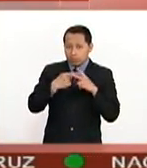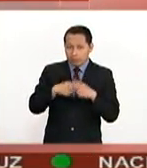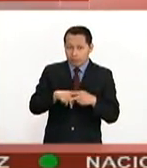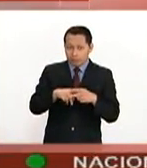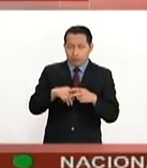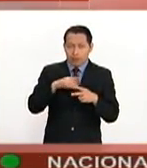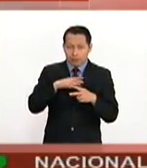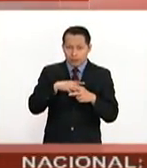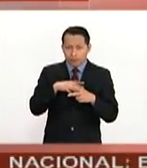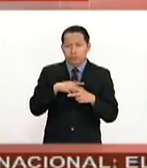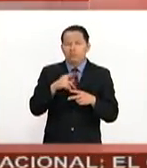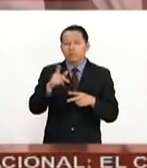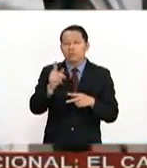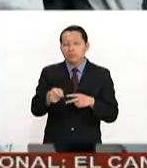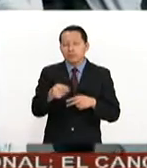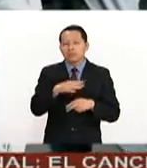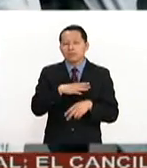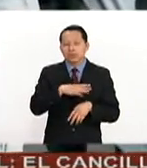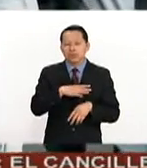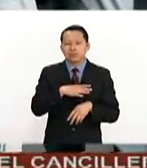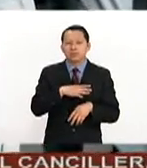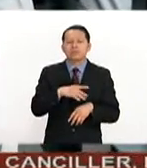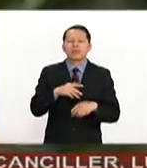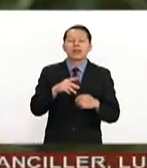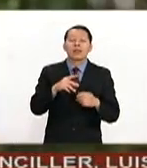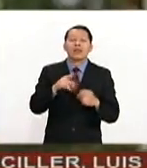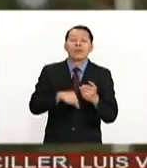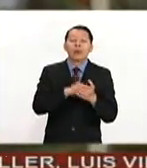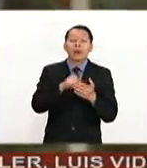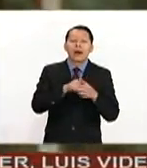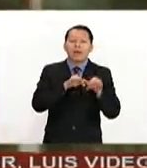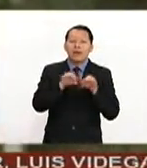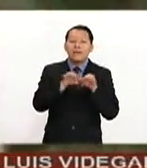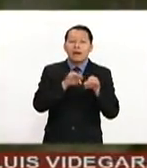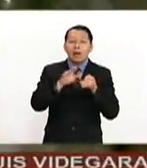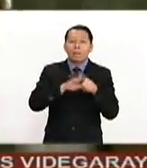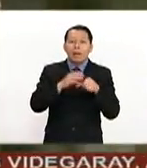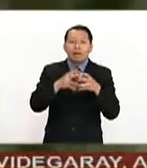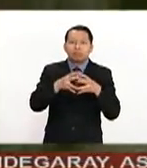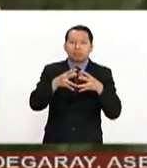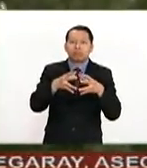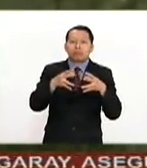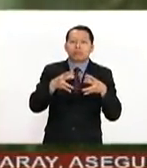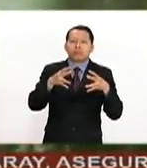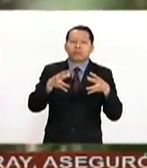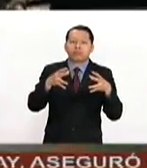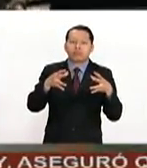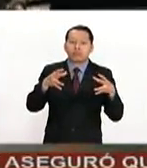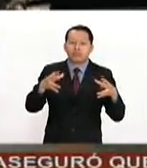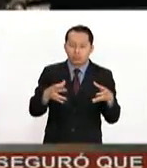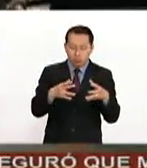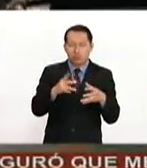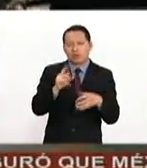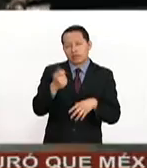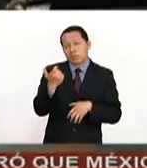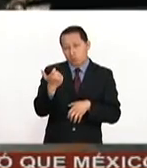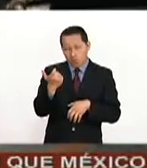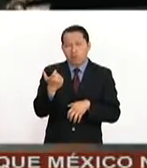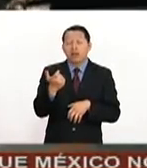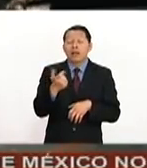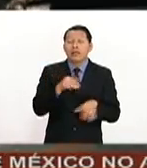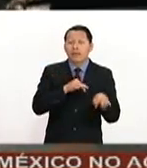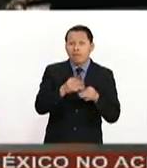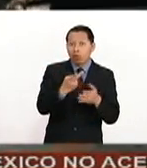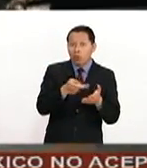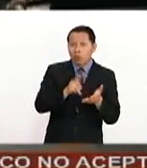visto un fenómeno en el cual los puestos de trabajo están creciendo prácticamente al doble de la economía. Si lo vemos para el